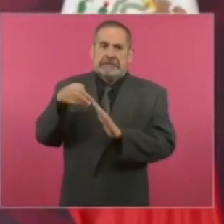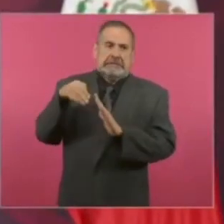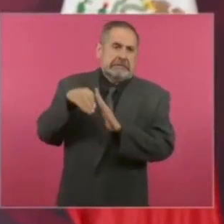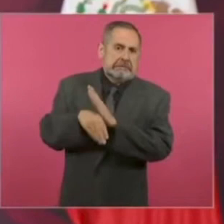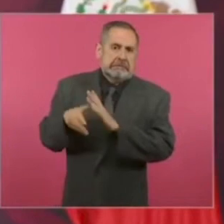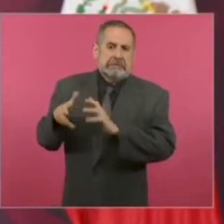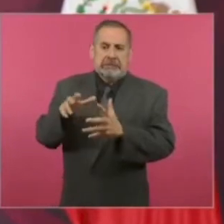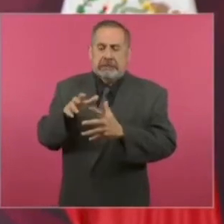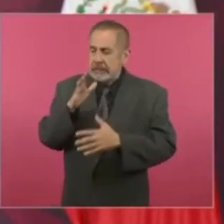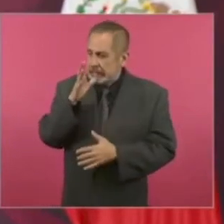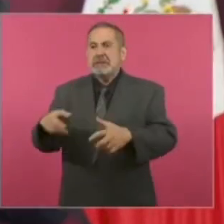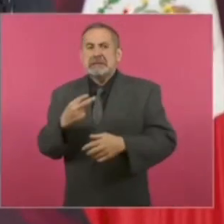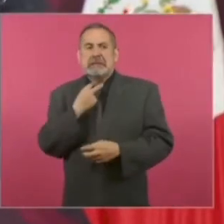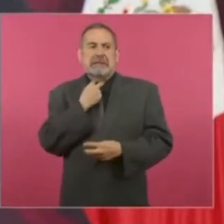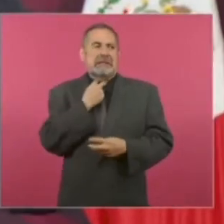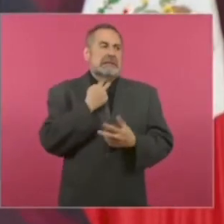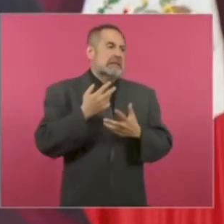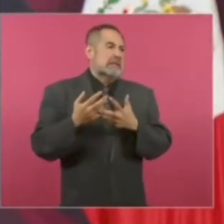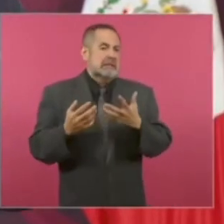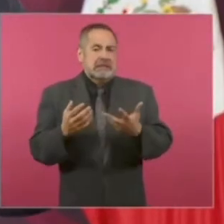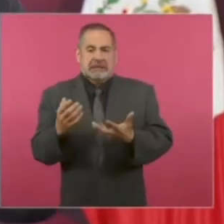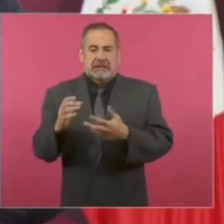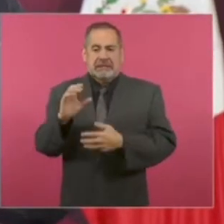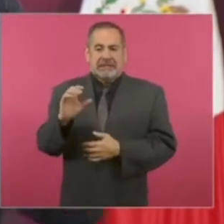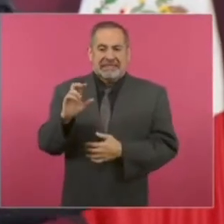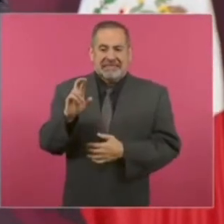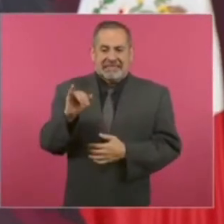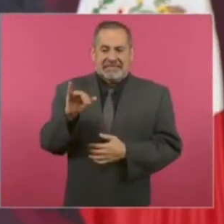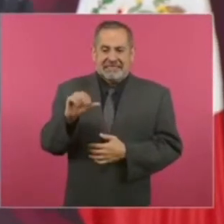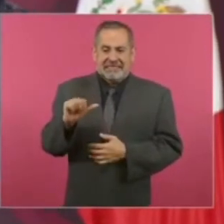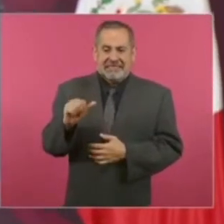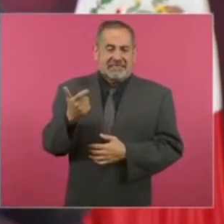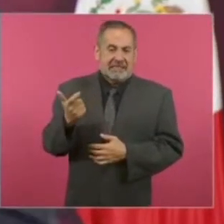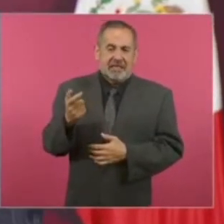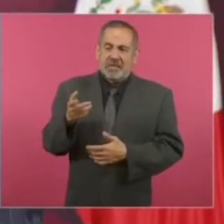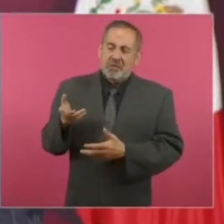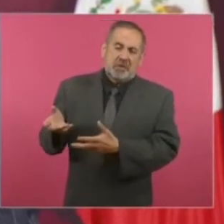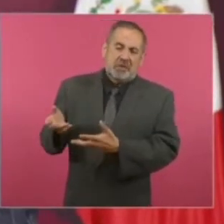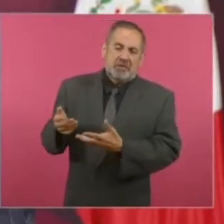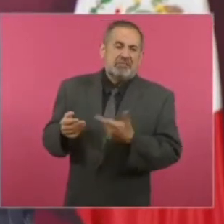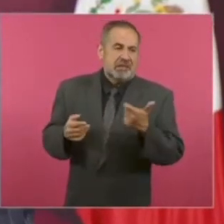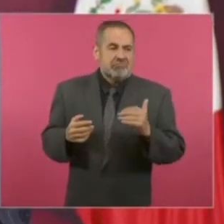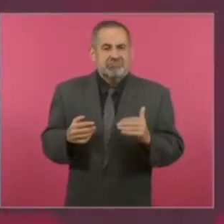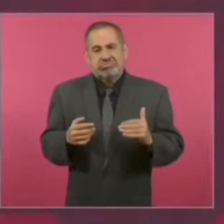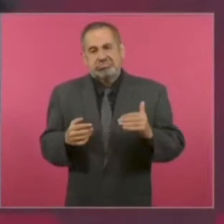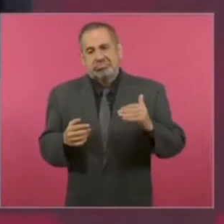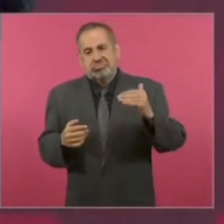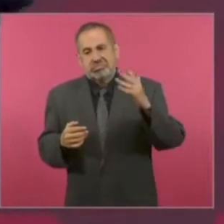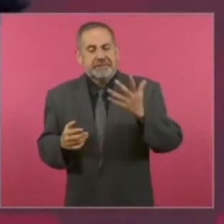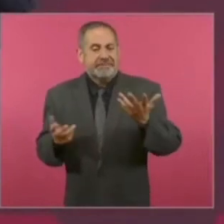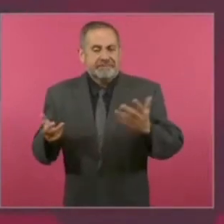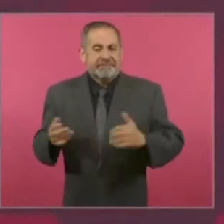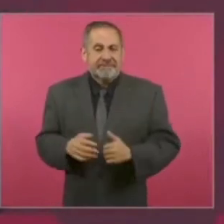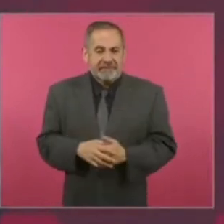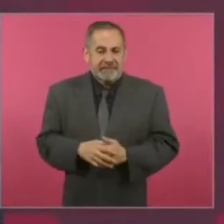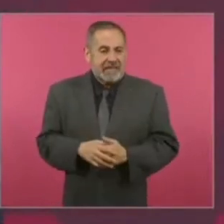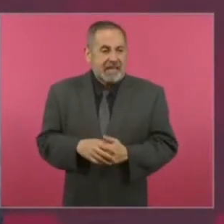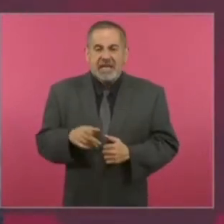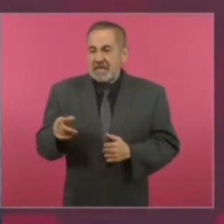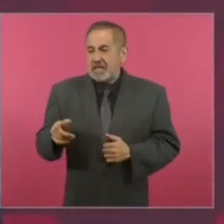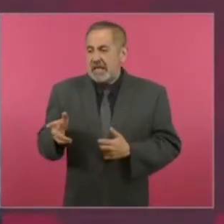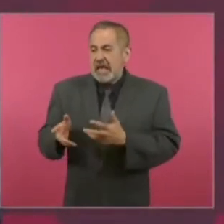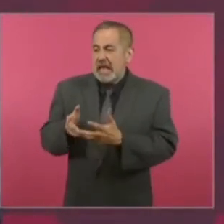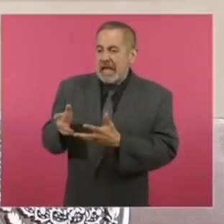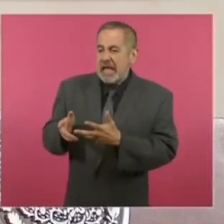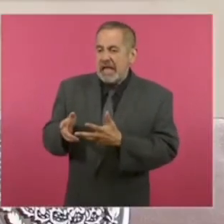no se pudo superar ante esa crisis, pues creció el movimiento de derecha.